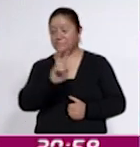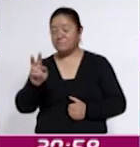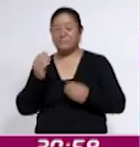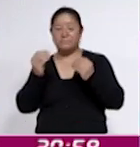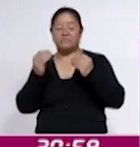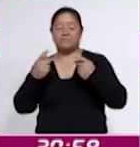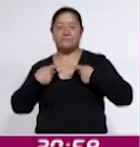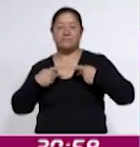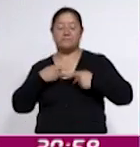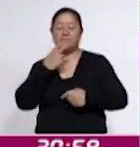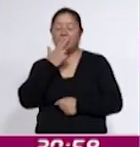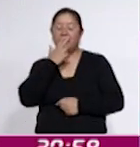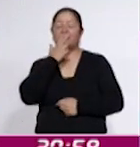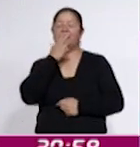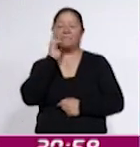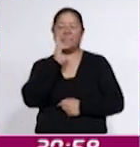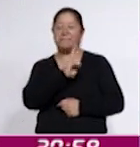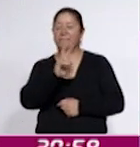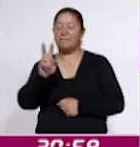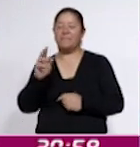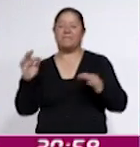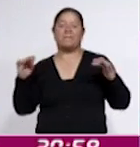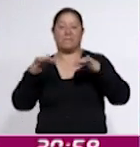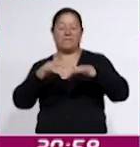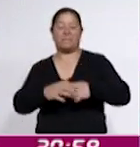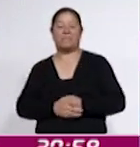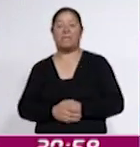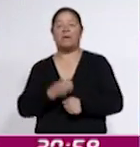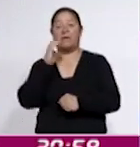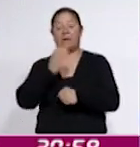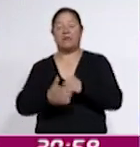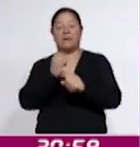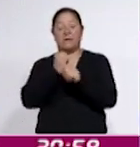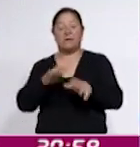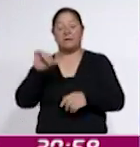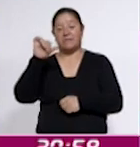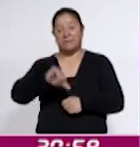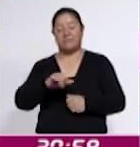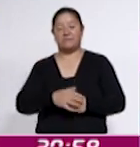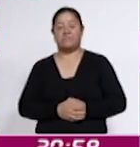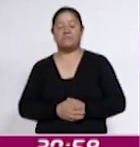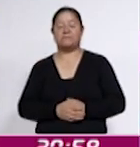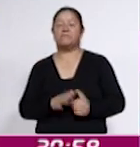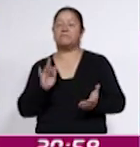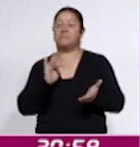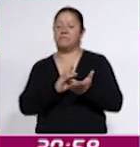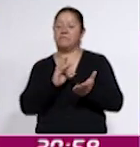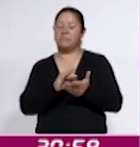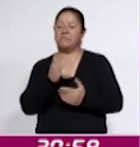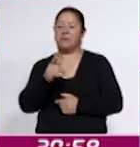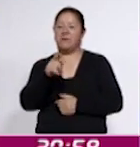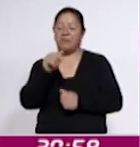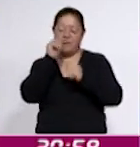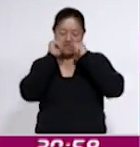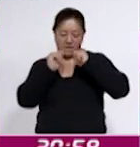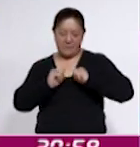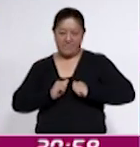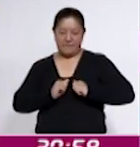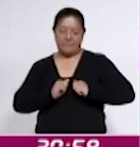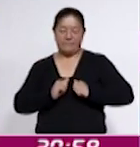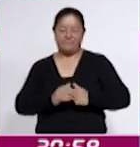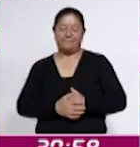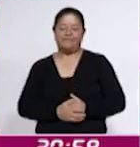disfrutando de estas agrupaciones tan populares. Hasta aquí con la información por el día de hoy. Le agradecemos su tiempo y